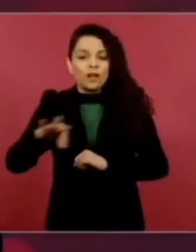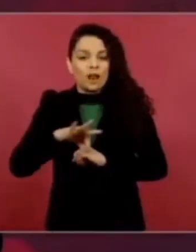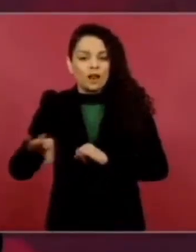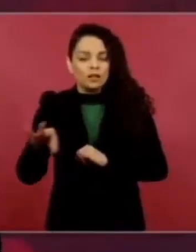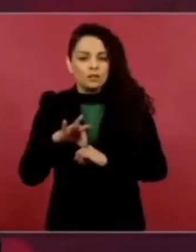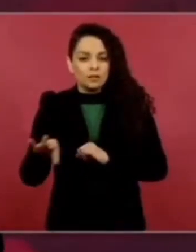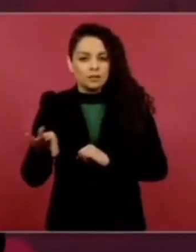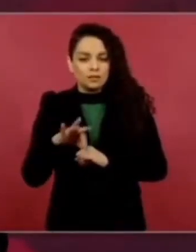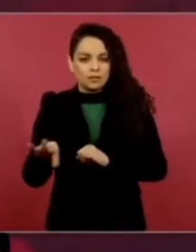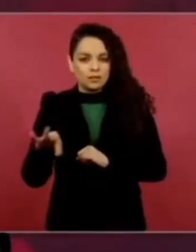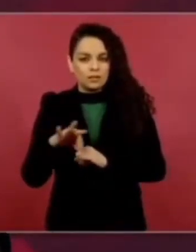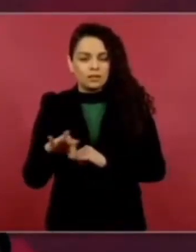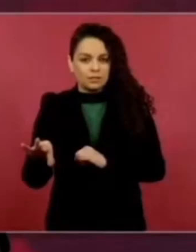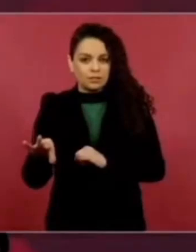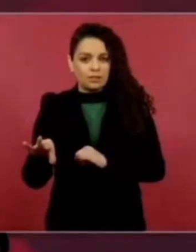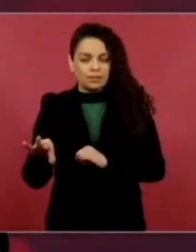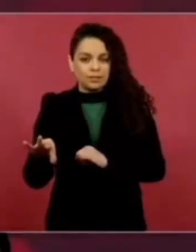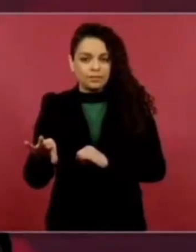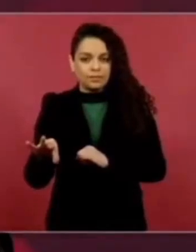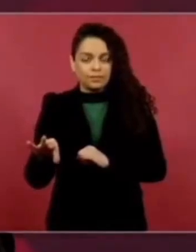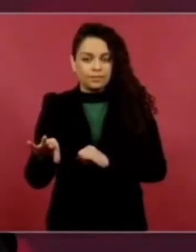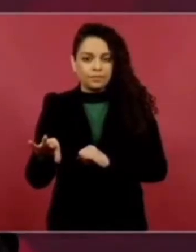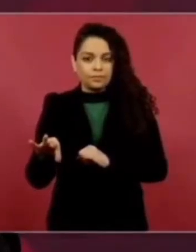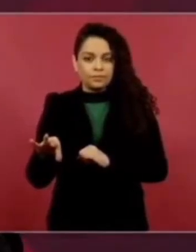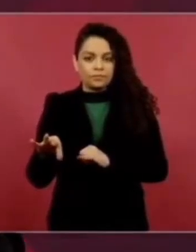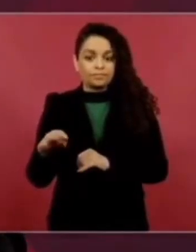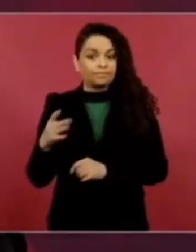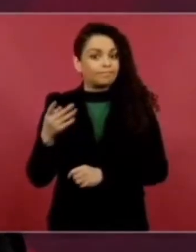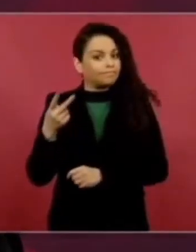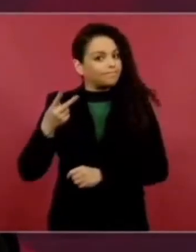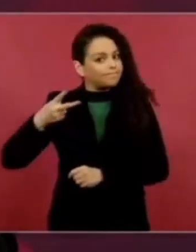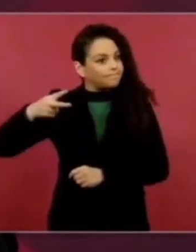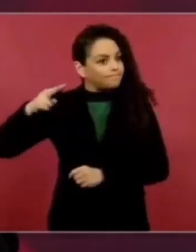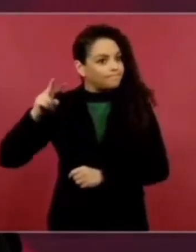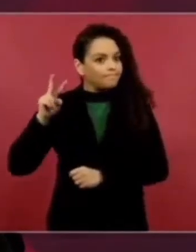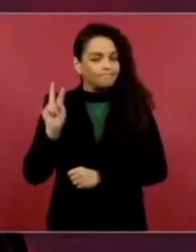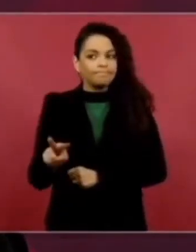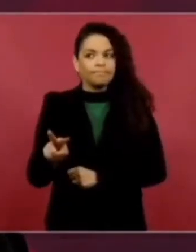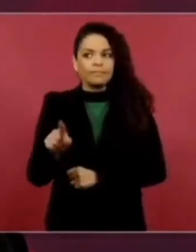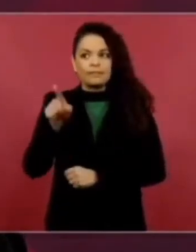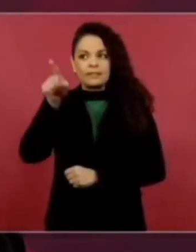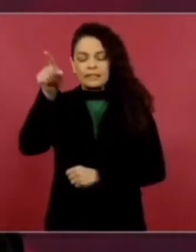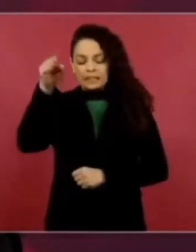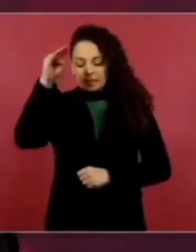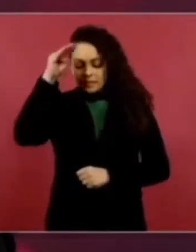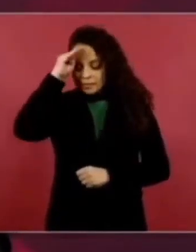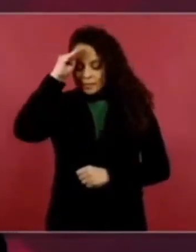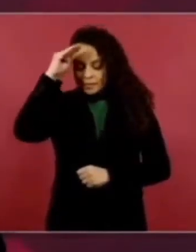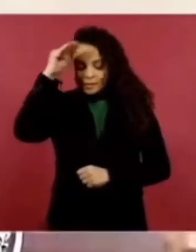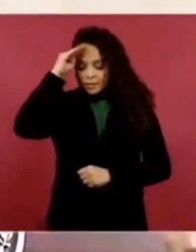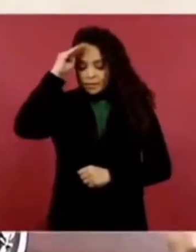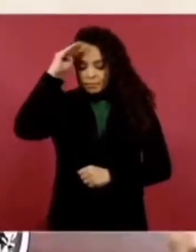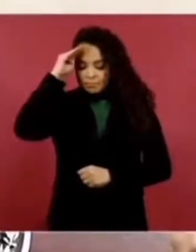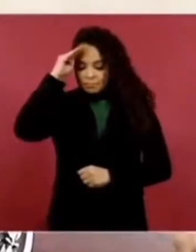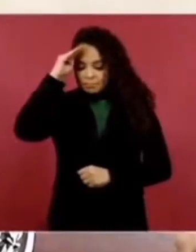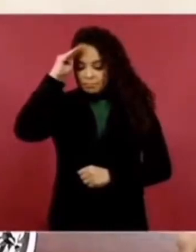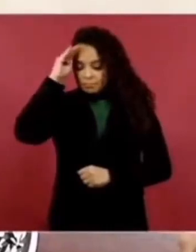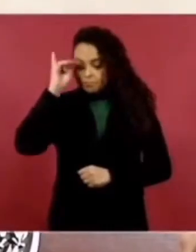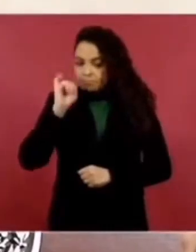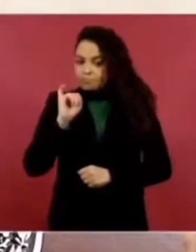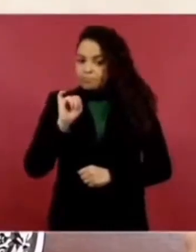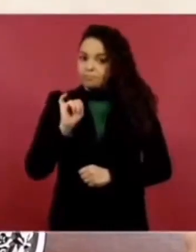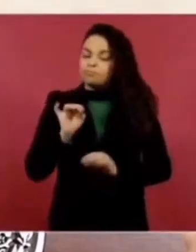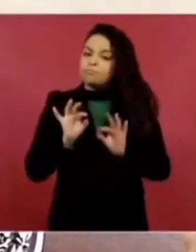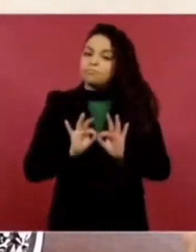Pero él ya estaba pensando en llevar a cabo cambios en política